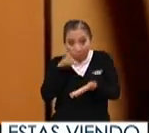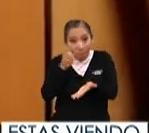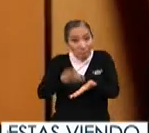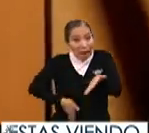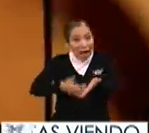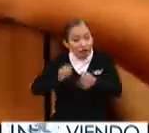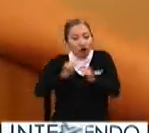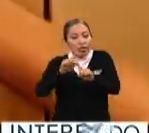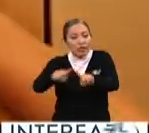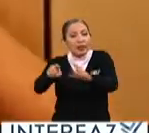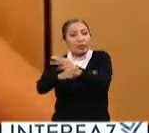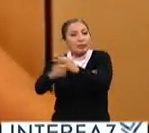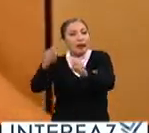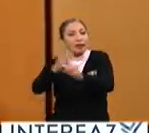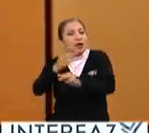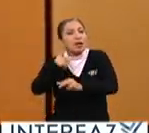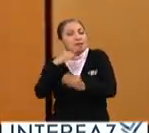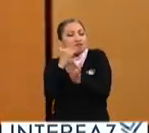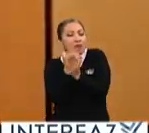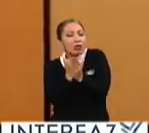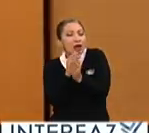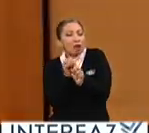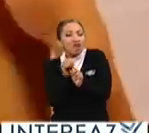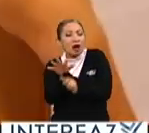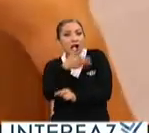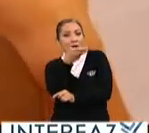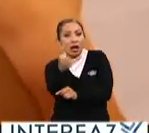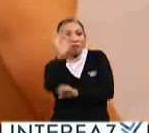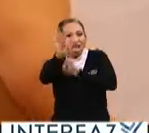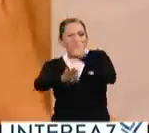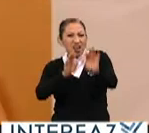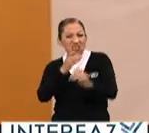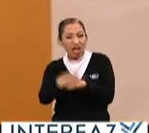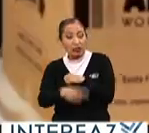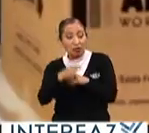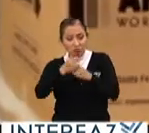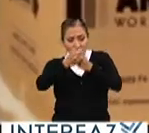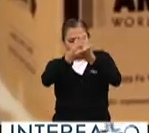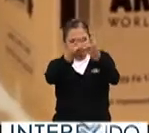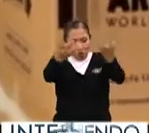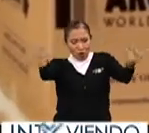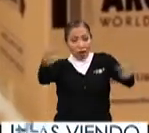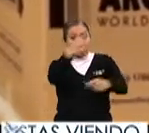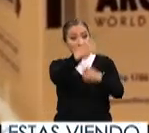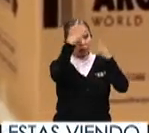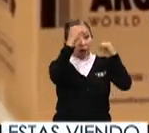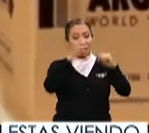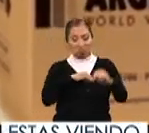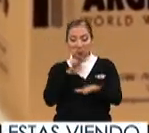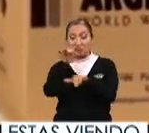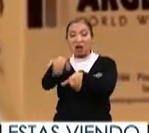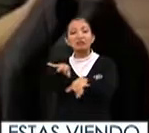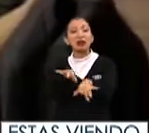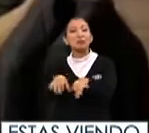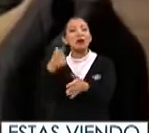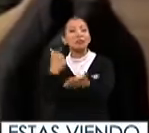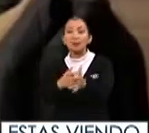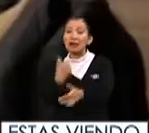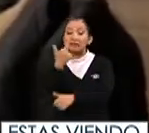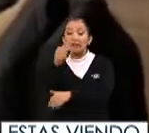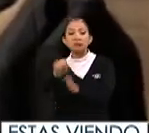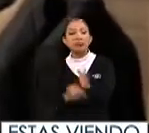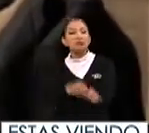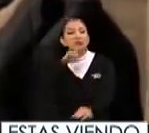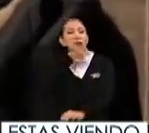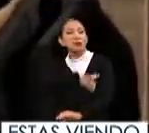precios con diferentes materiales y un mínimo de impacto ambiental el mercado es tan amplio que sus graduados se encuentran trabajo dentro de los primeros